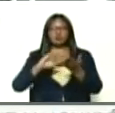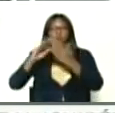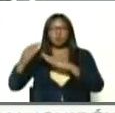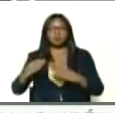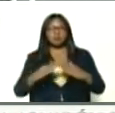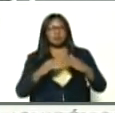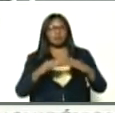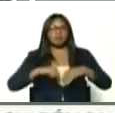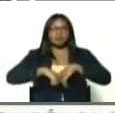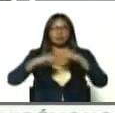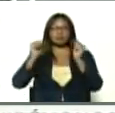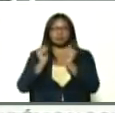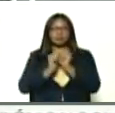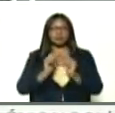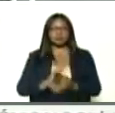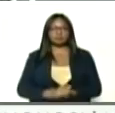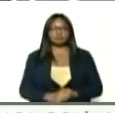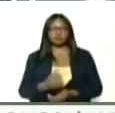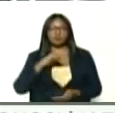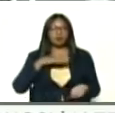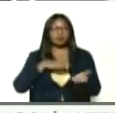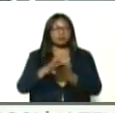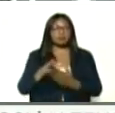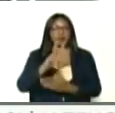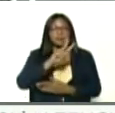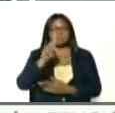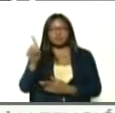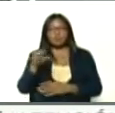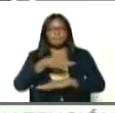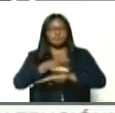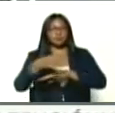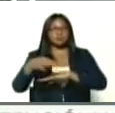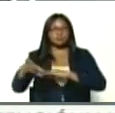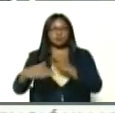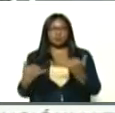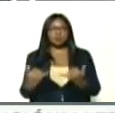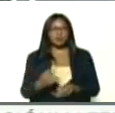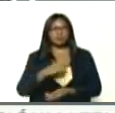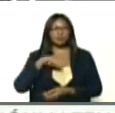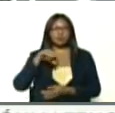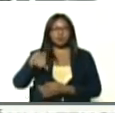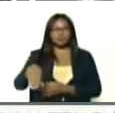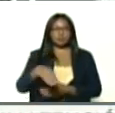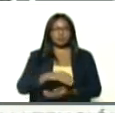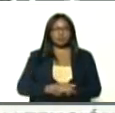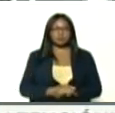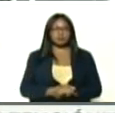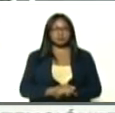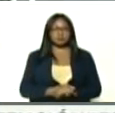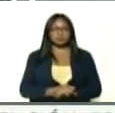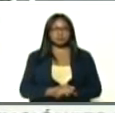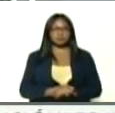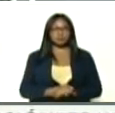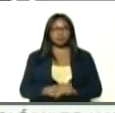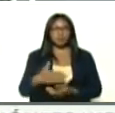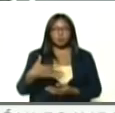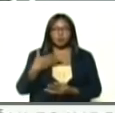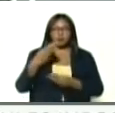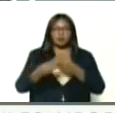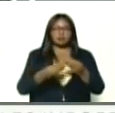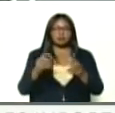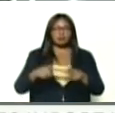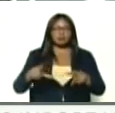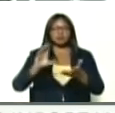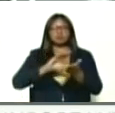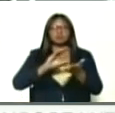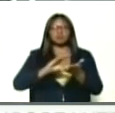en el estado de Anzuate, y de tal manera, de garantizar, que en los 21 municipios, de nuestro estado, presidente, se puedan materializar, estos centros